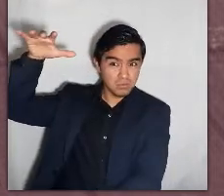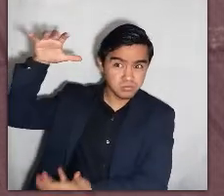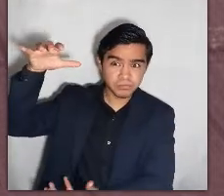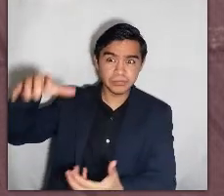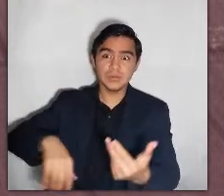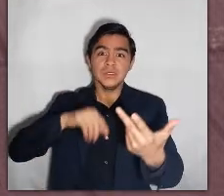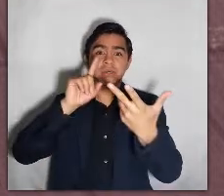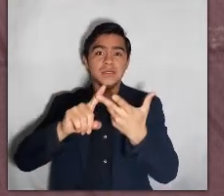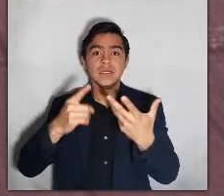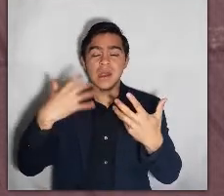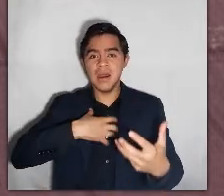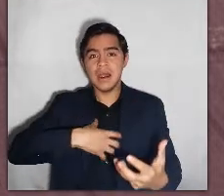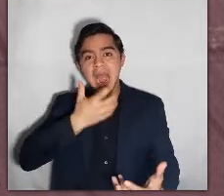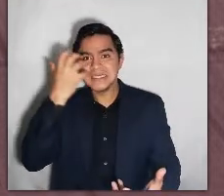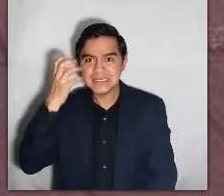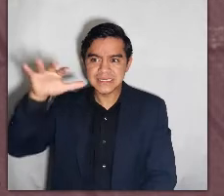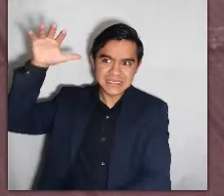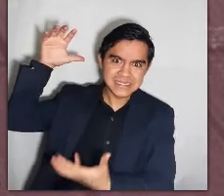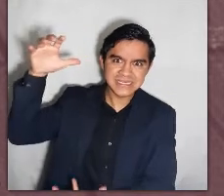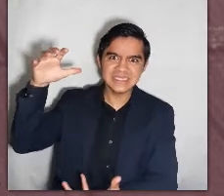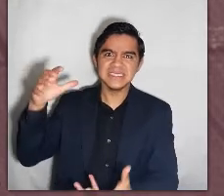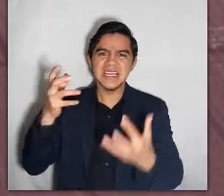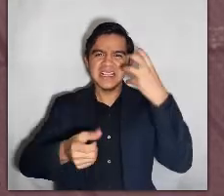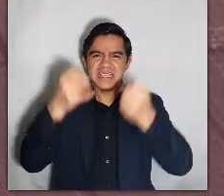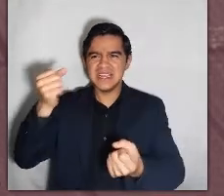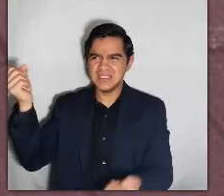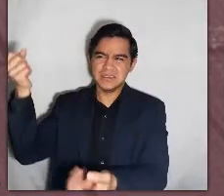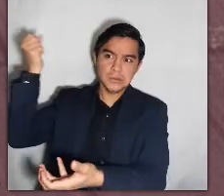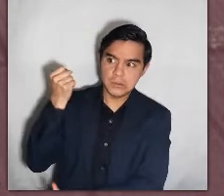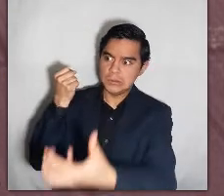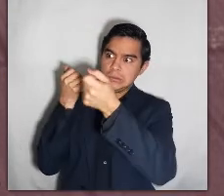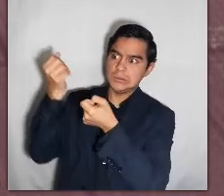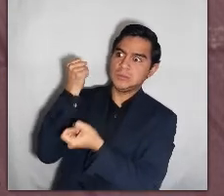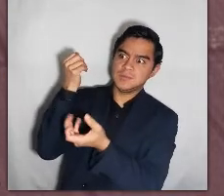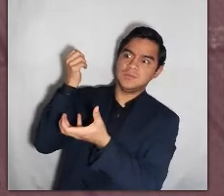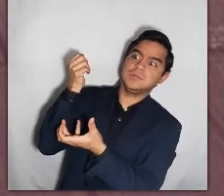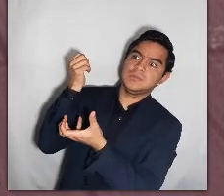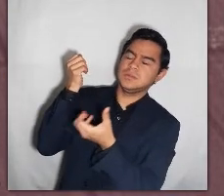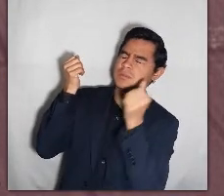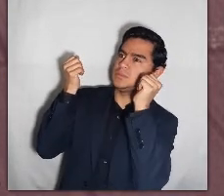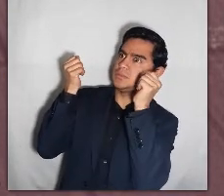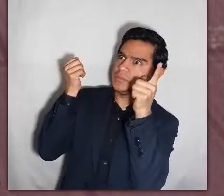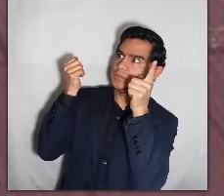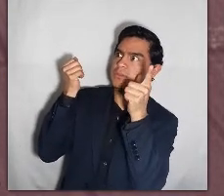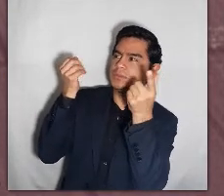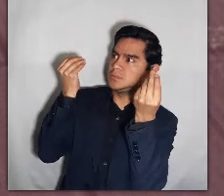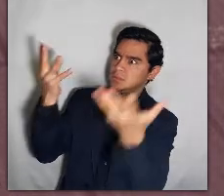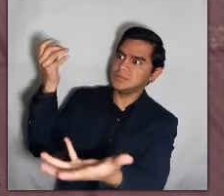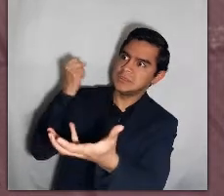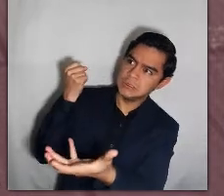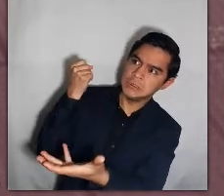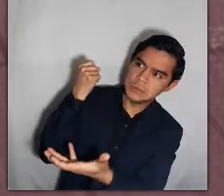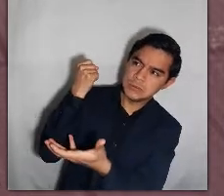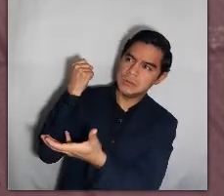kilos de peras, dos kilos de manzanas y varias cajas de leche, decidió pararse. Estaba horrorizado